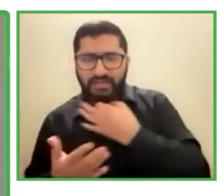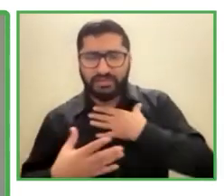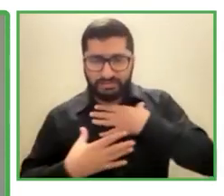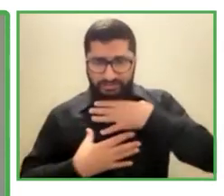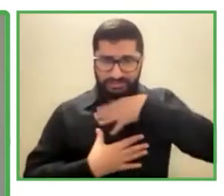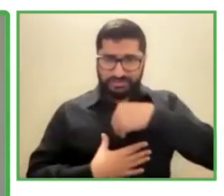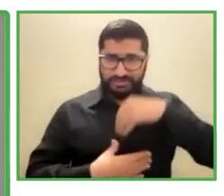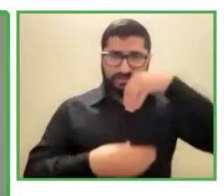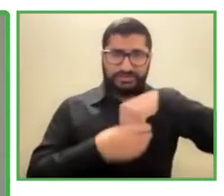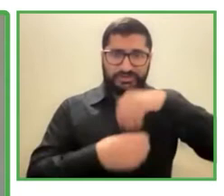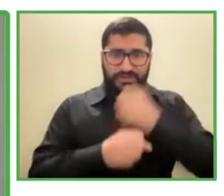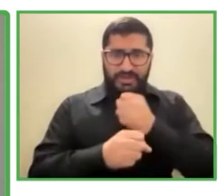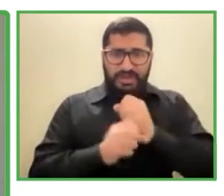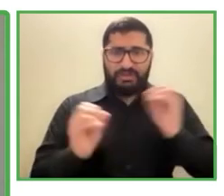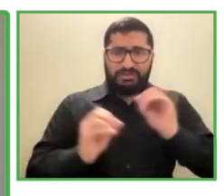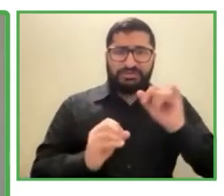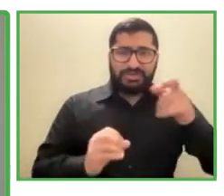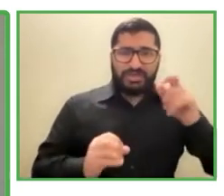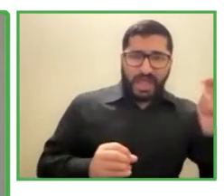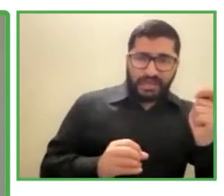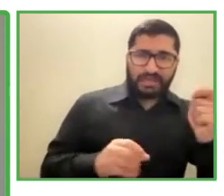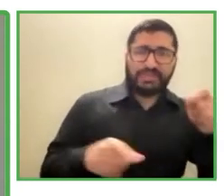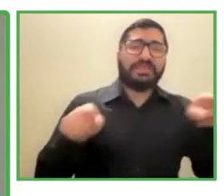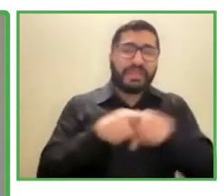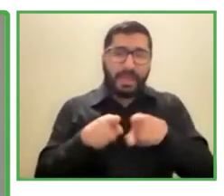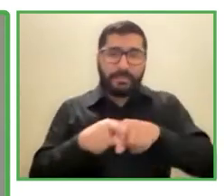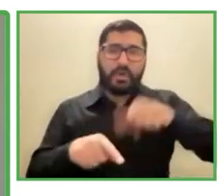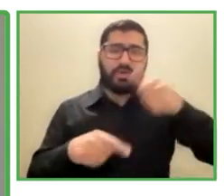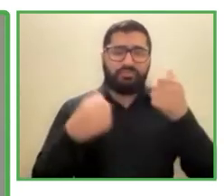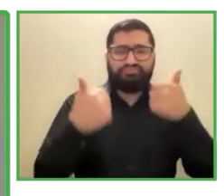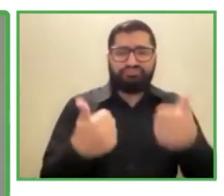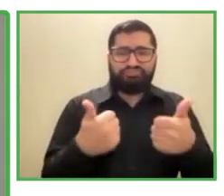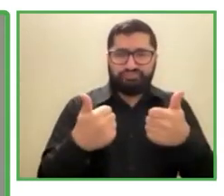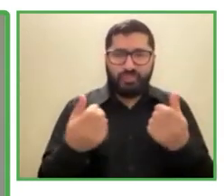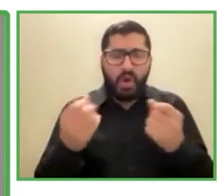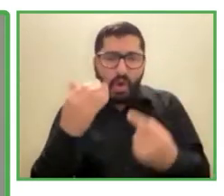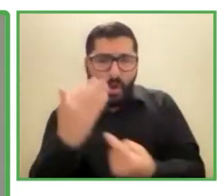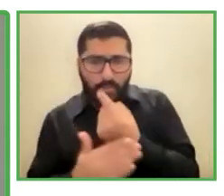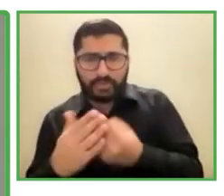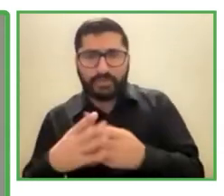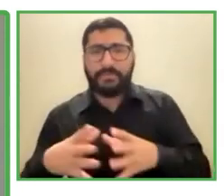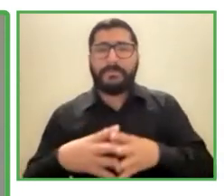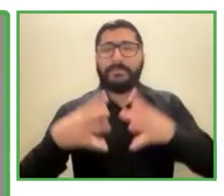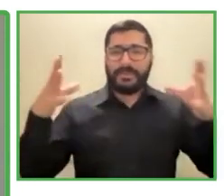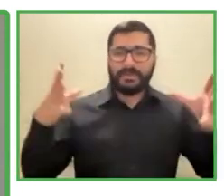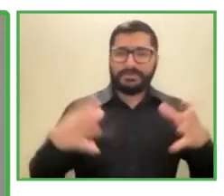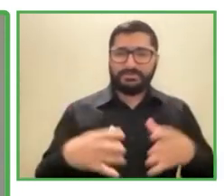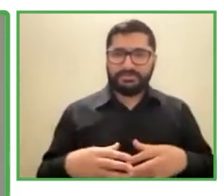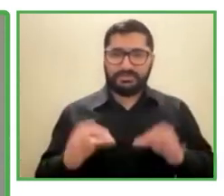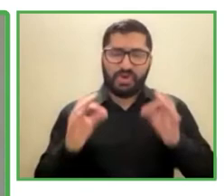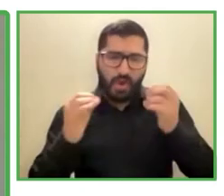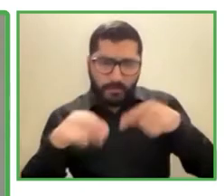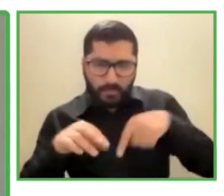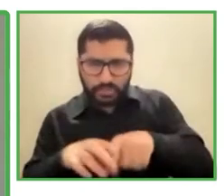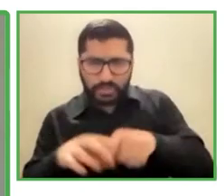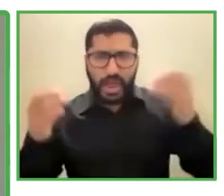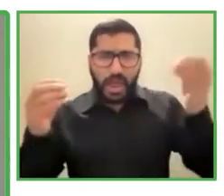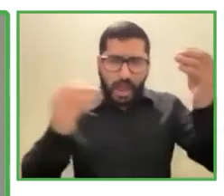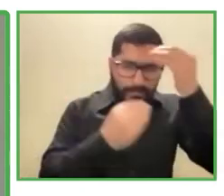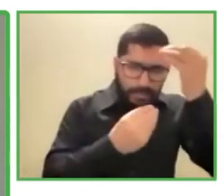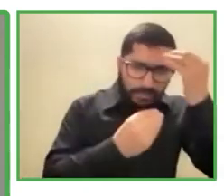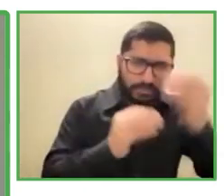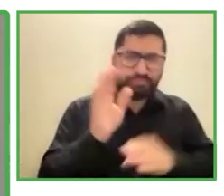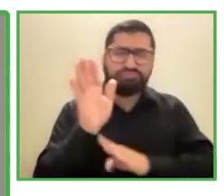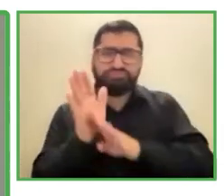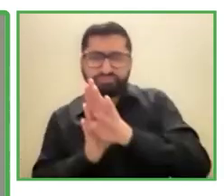ha sido una gran oportunidad de crecimiento, una gran oportunidad de aprender nuevas cosas y desarrollarme en nuevas áreas en las cuales no había